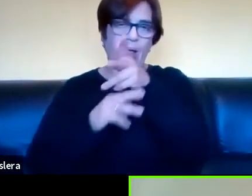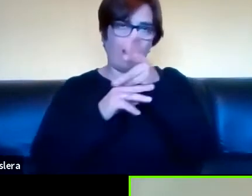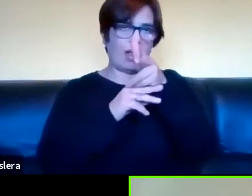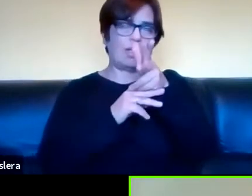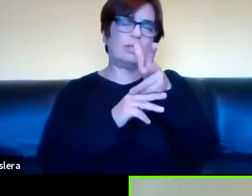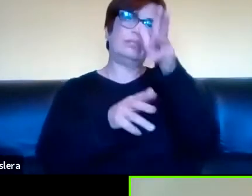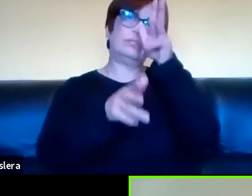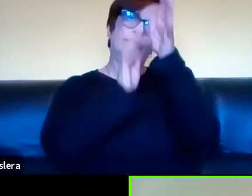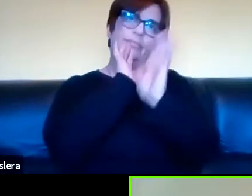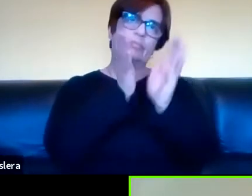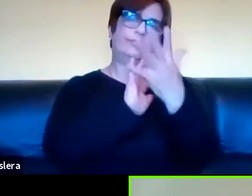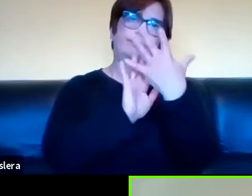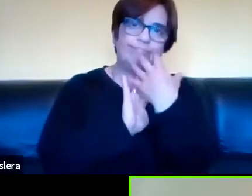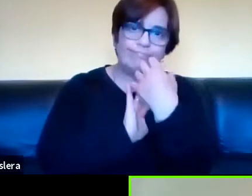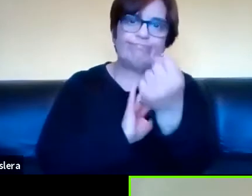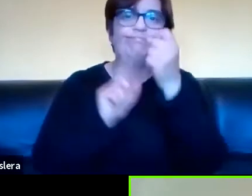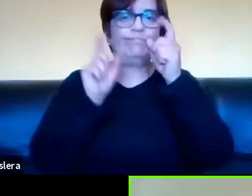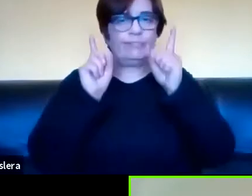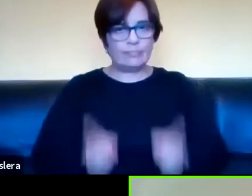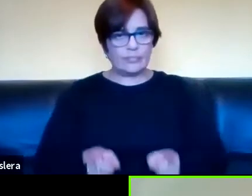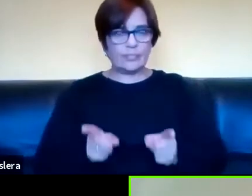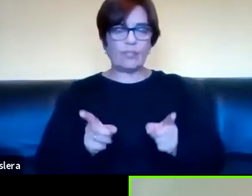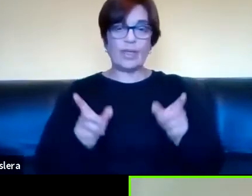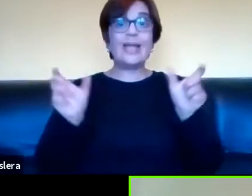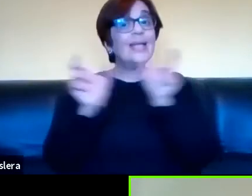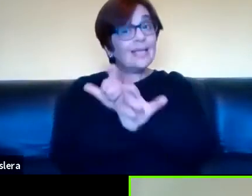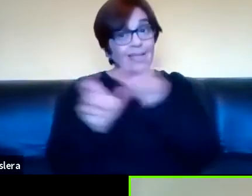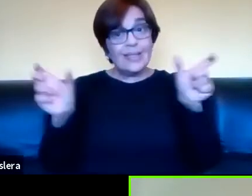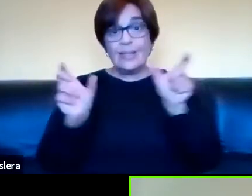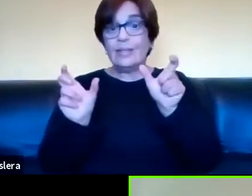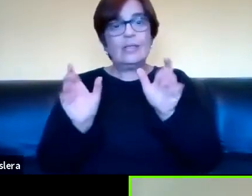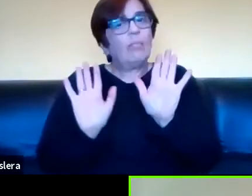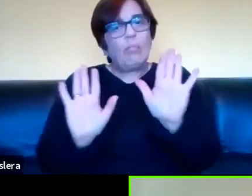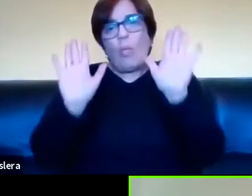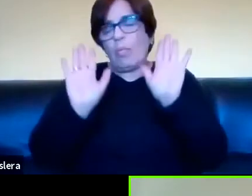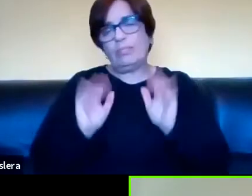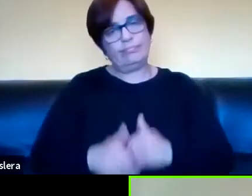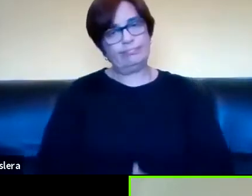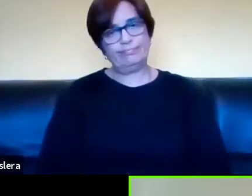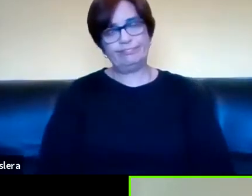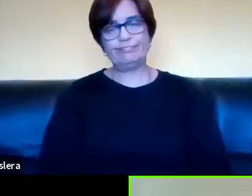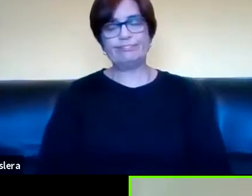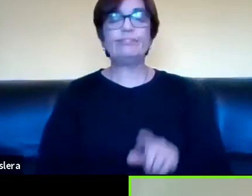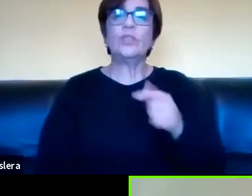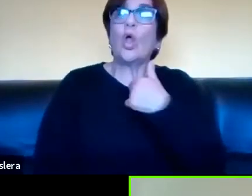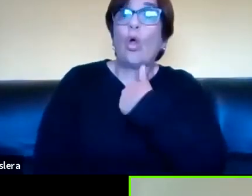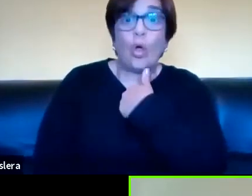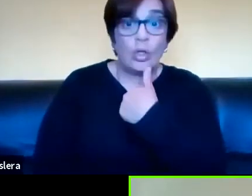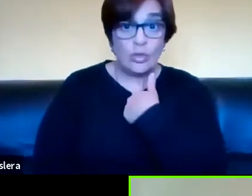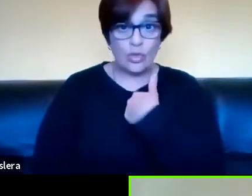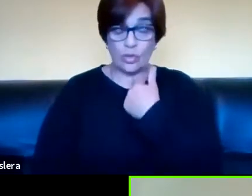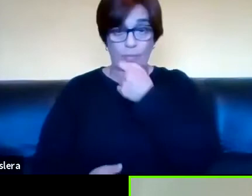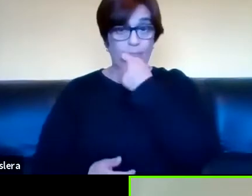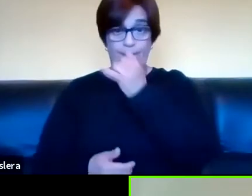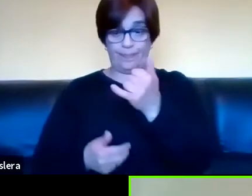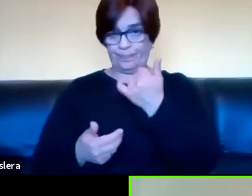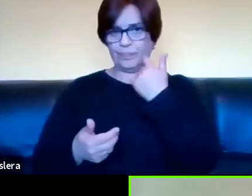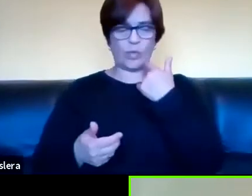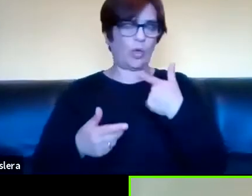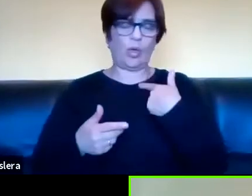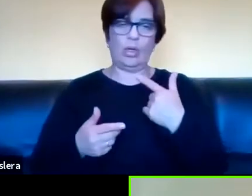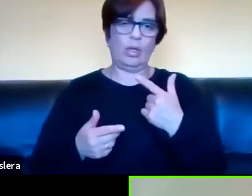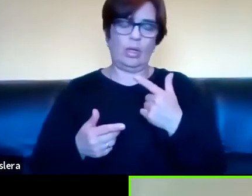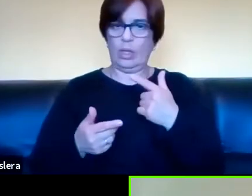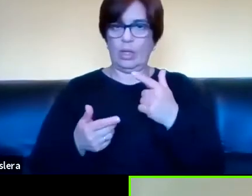y de la cultura letrada que es una sintaxis que se agota en sí misma es decir yo cuando leo un texto